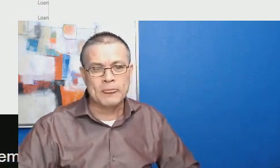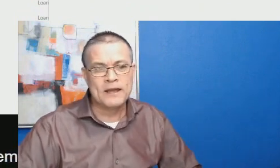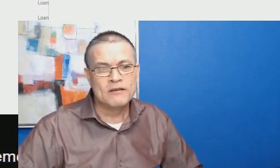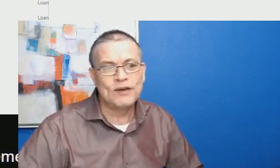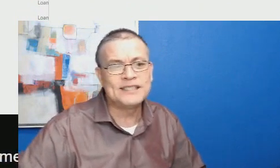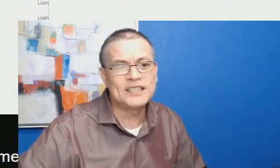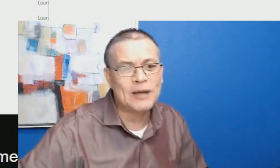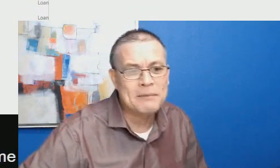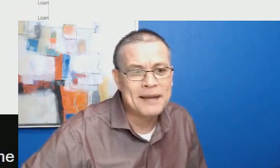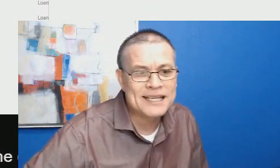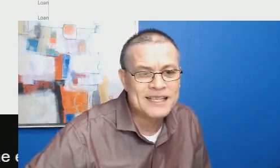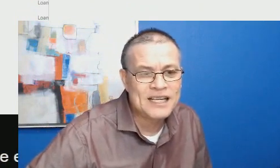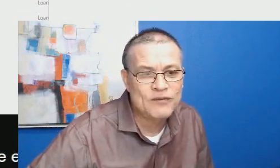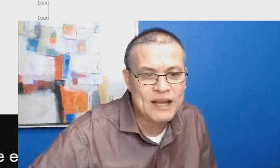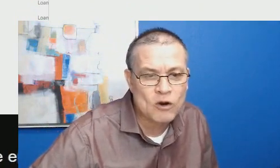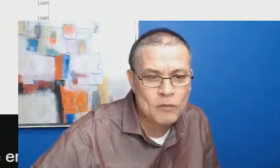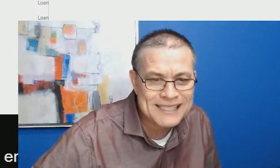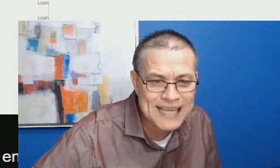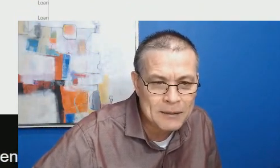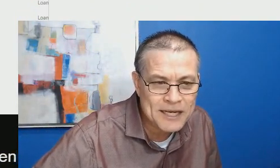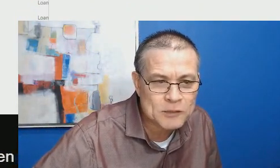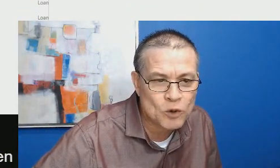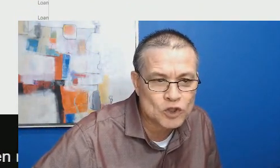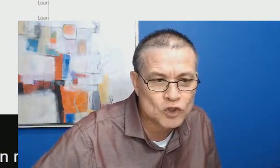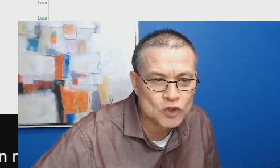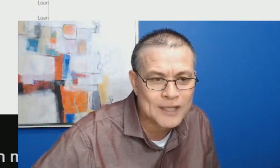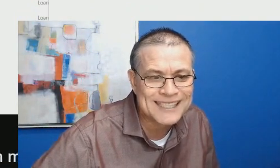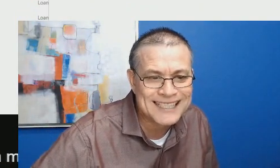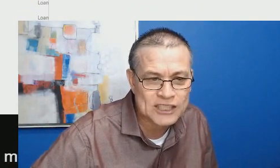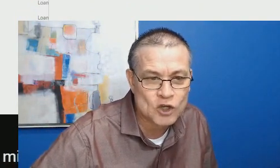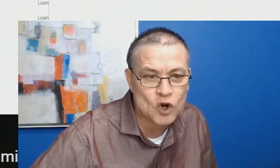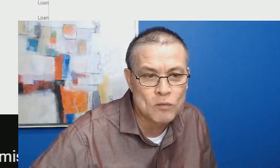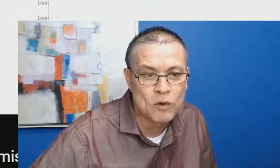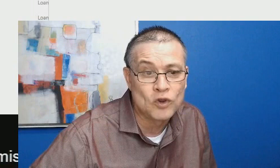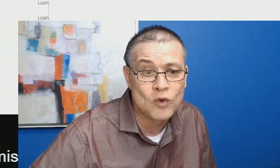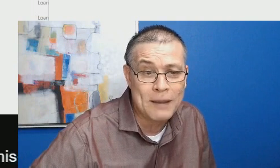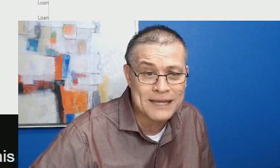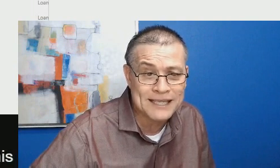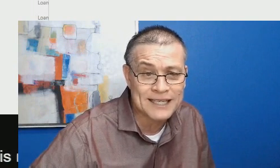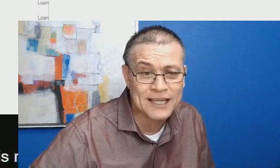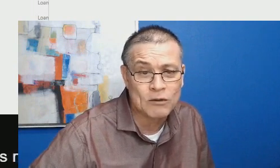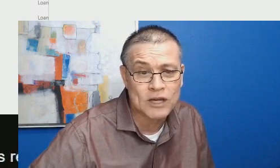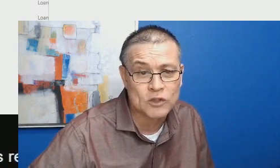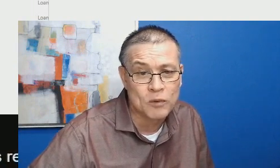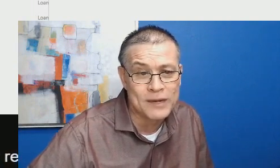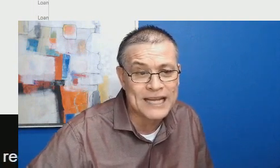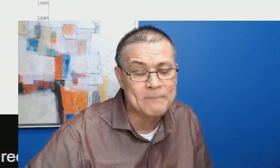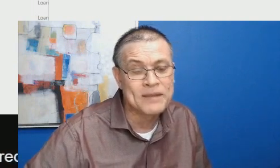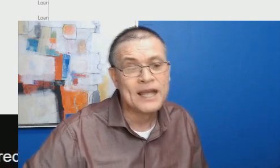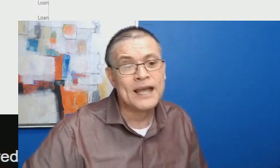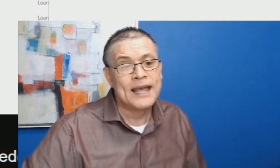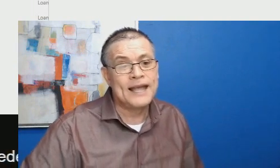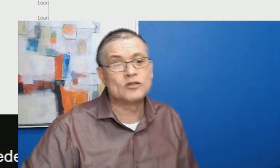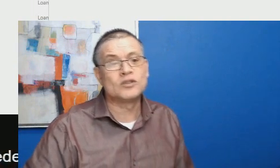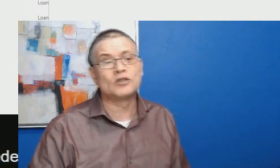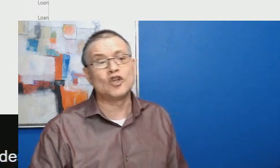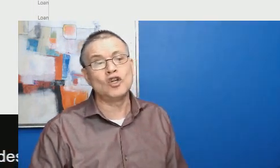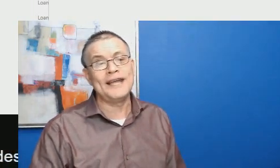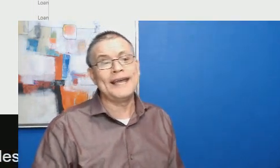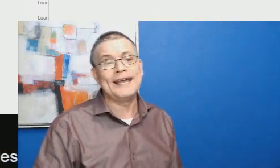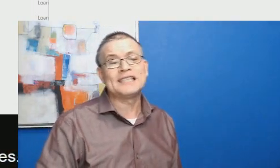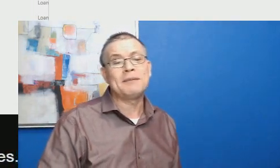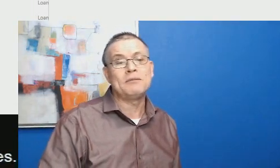dijo, Felicito a la maestra Delfina Gómez Álvarez por su designación como nueva Secretaria de Educación Pública, en